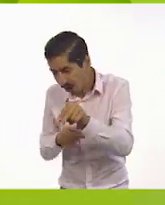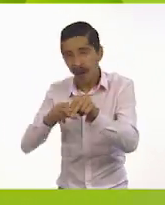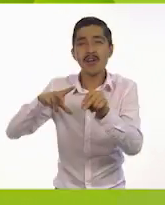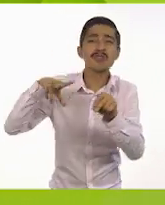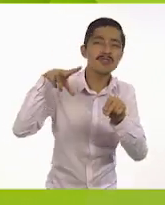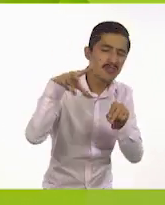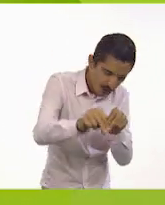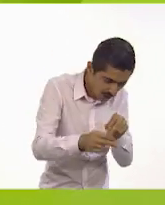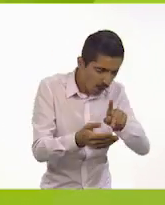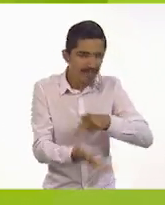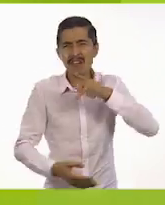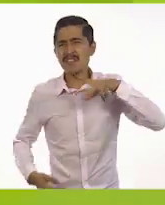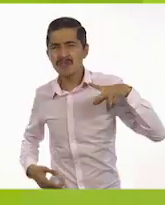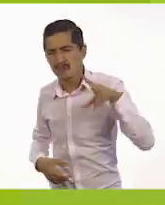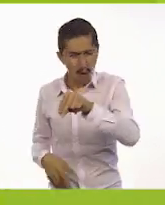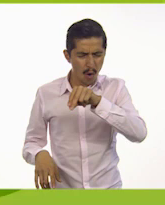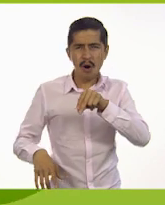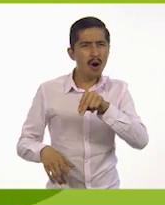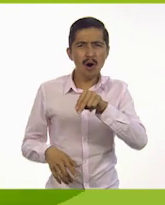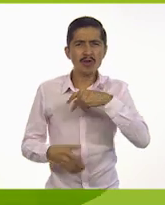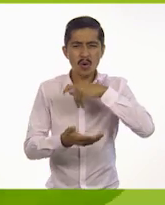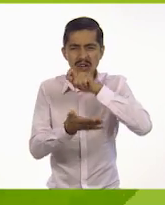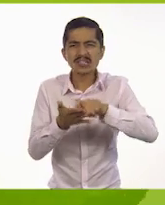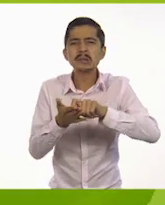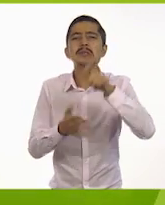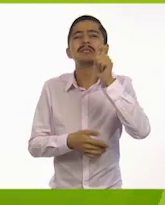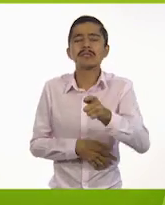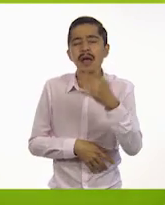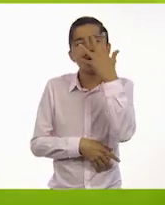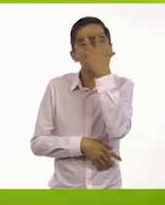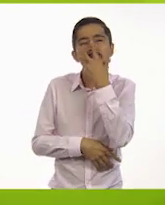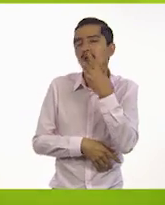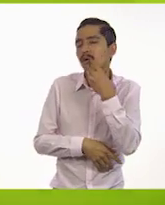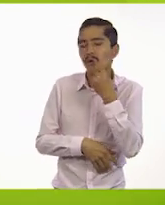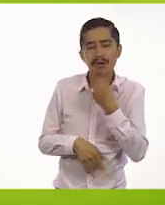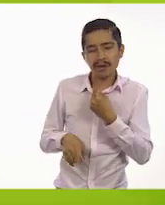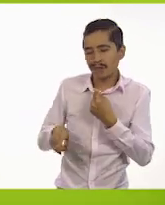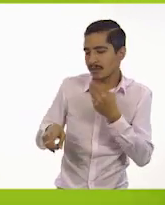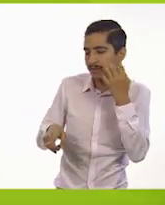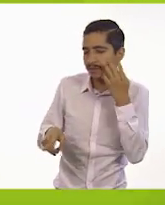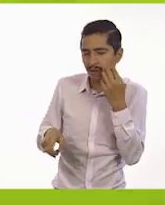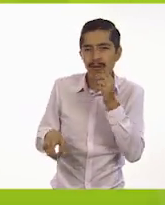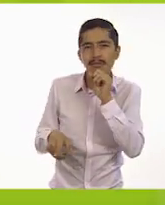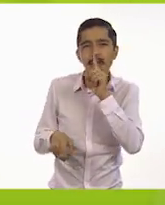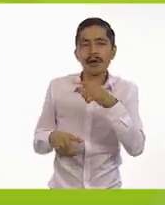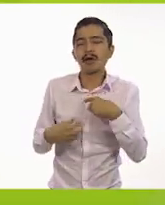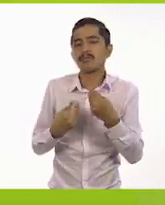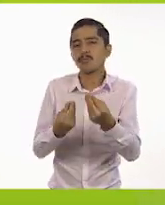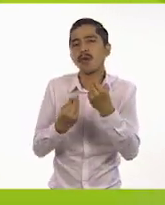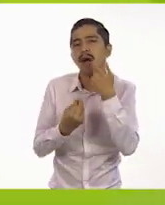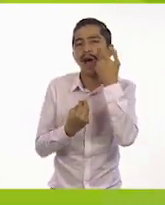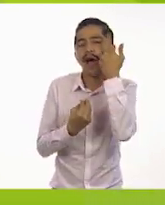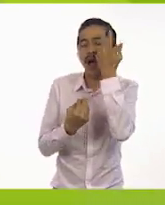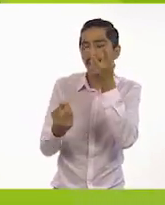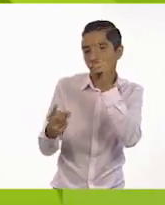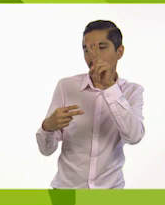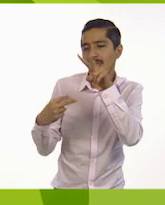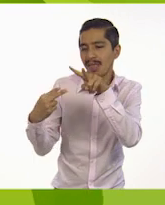nuevamente no. Yo escribiría lo hermosa que es. Le escribiría lo mucho que me gustaría verla.